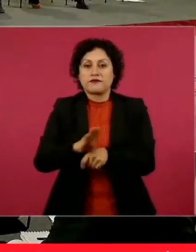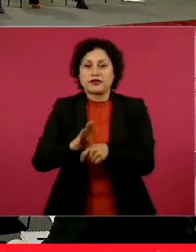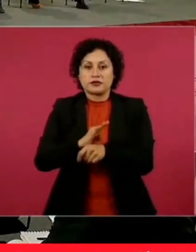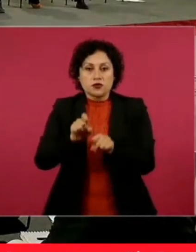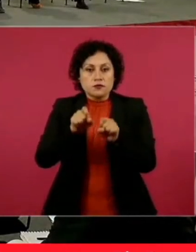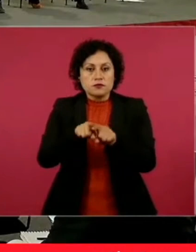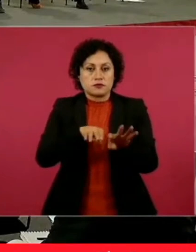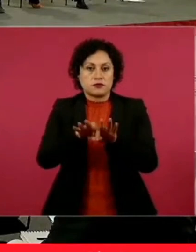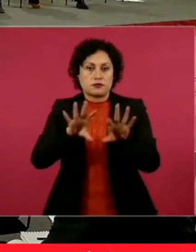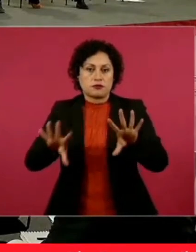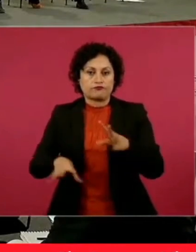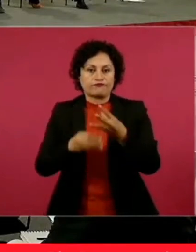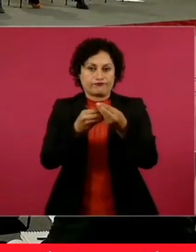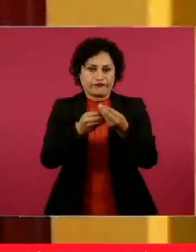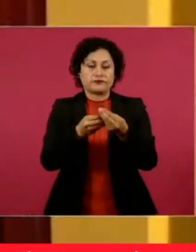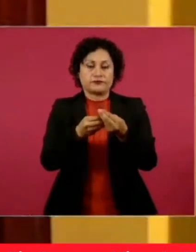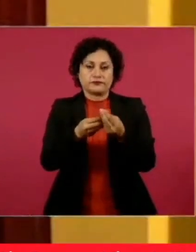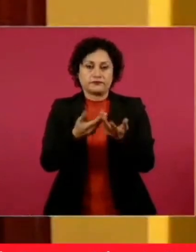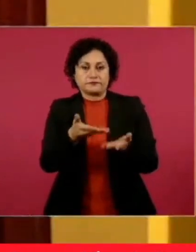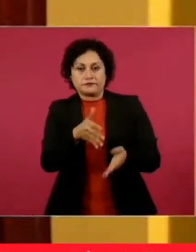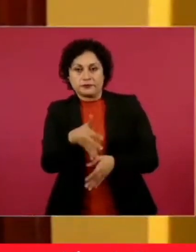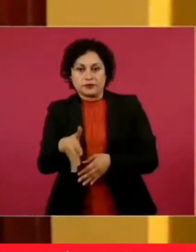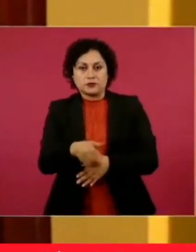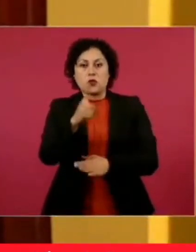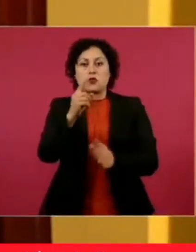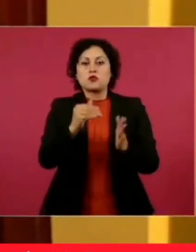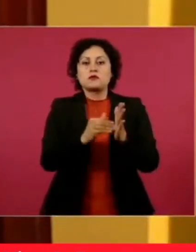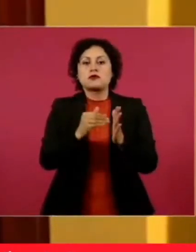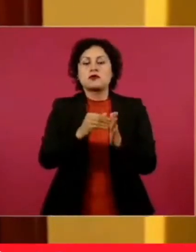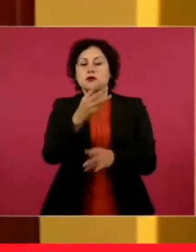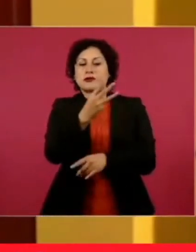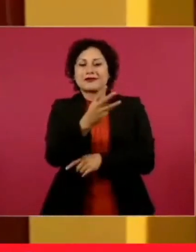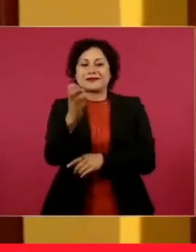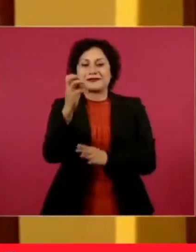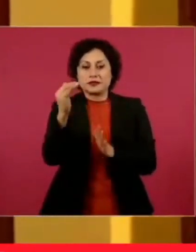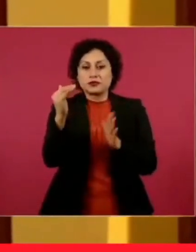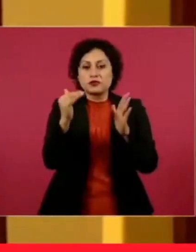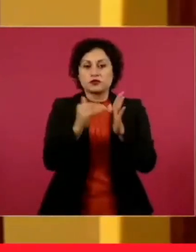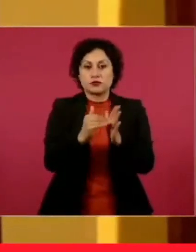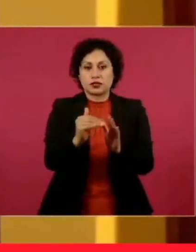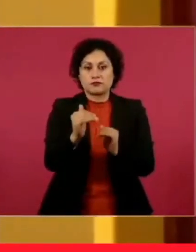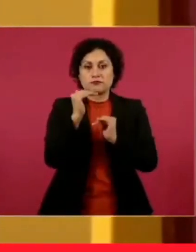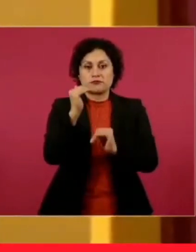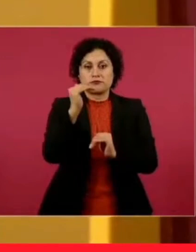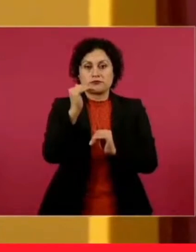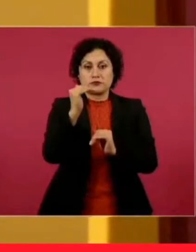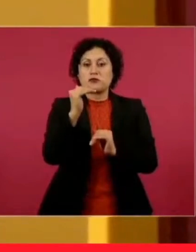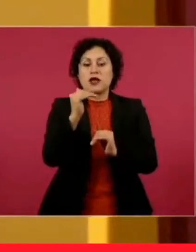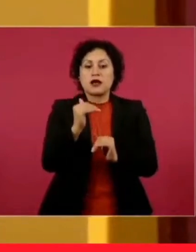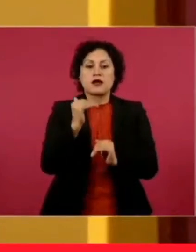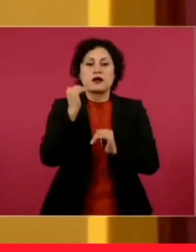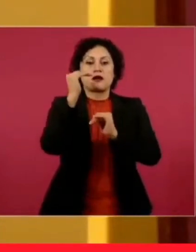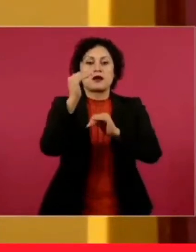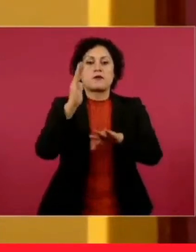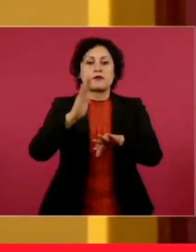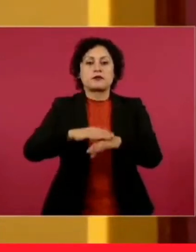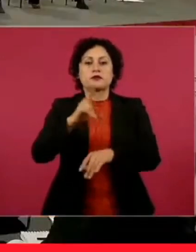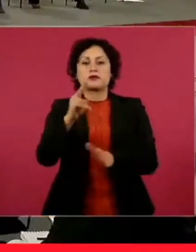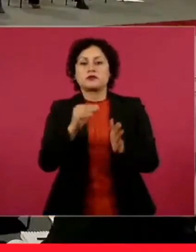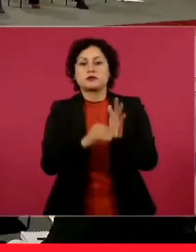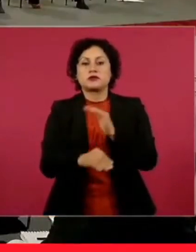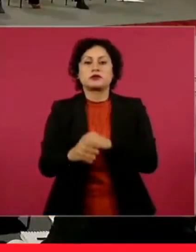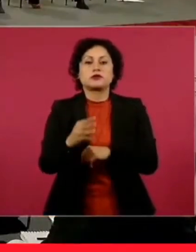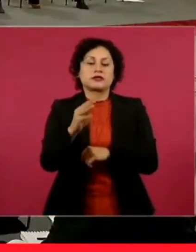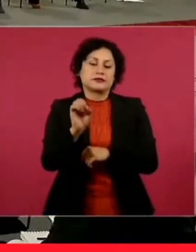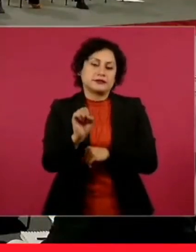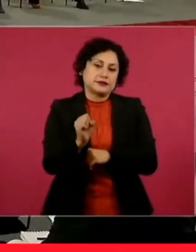de, como yo decía, un millón trescientos mil pesos, que es el máximo este año, a dos millones sesenta y nueve mil. Entonces, eso nos va a poder ayudar